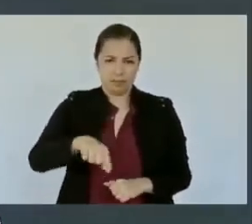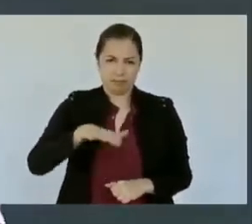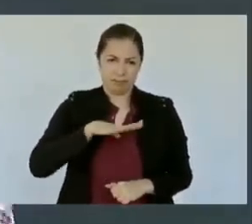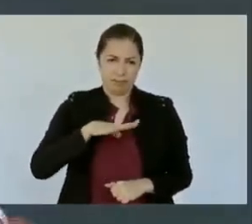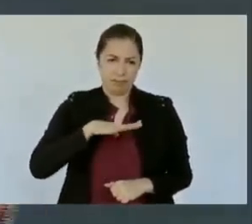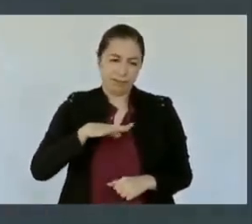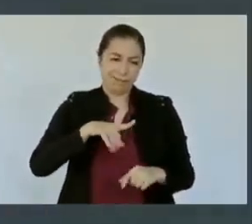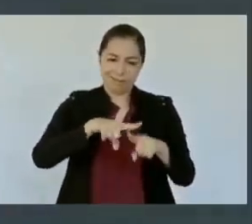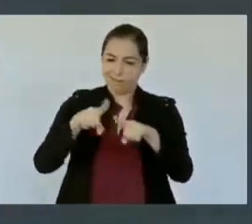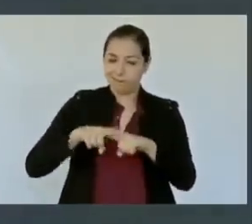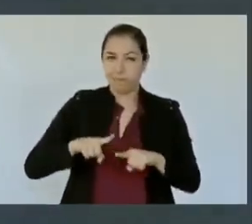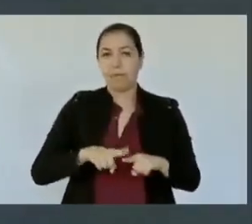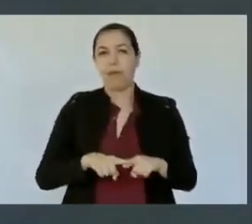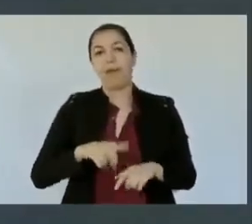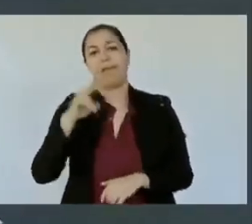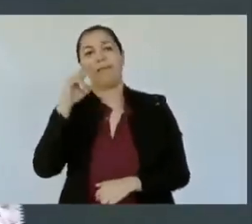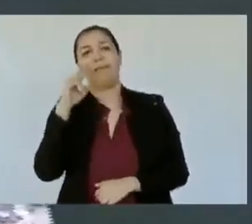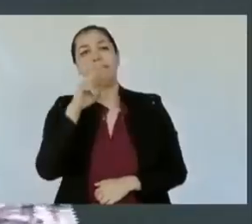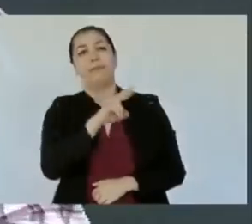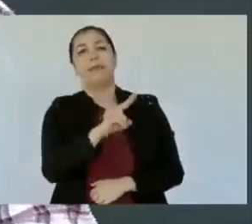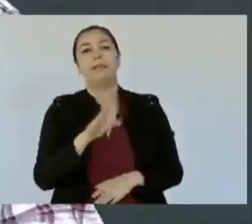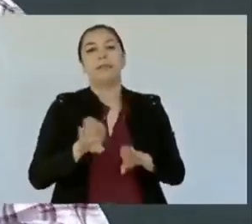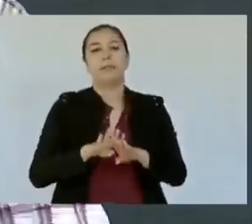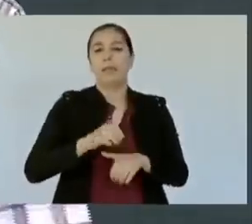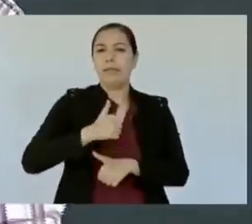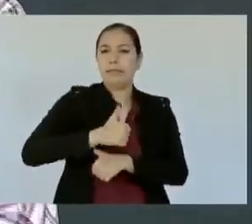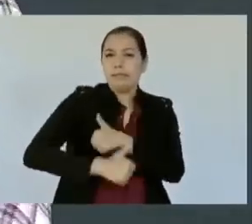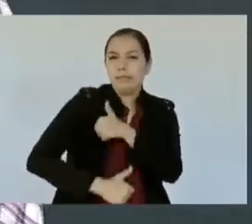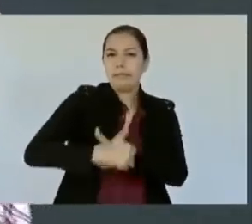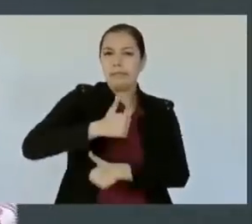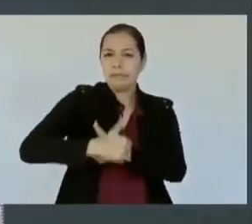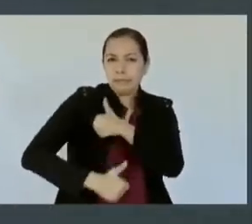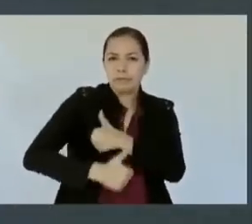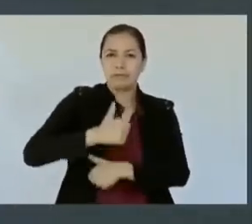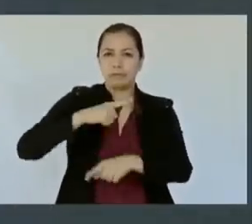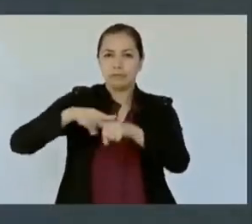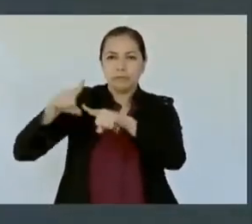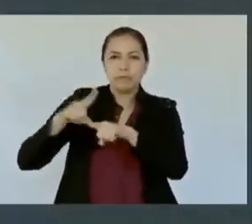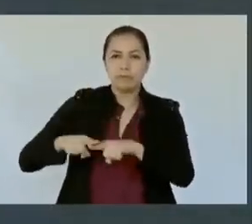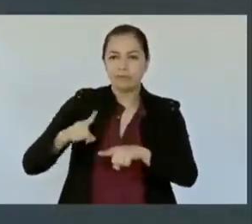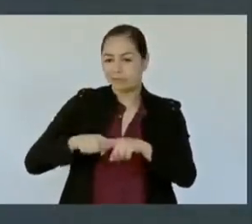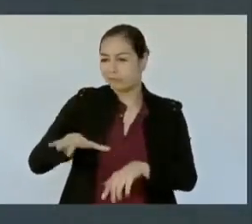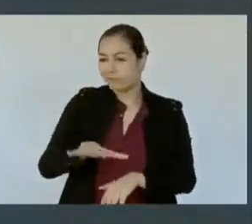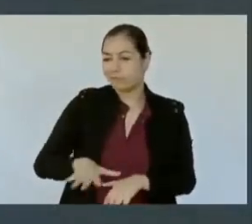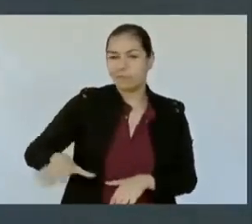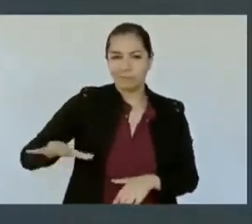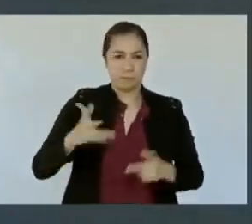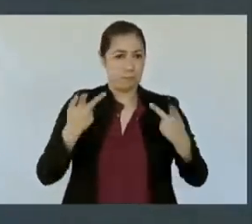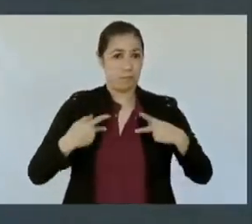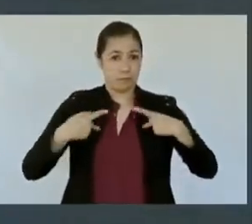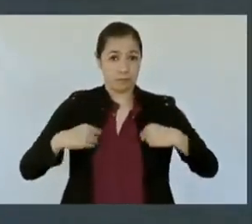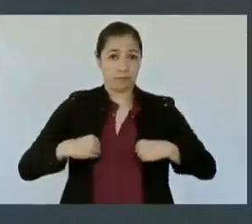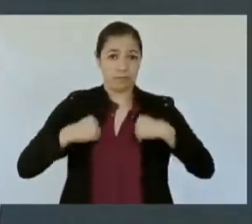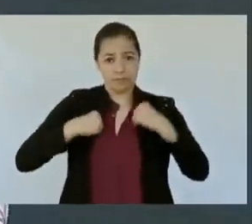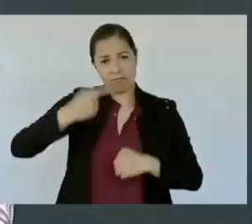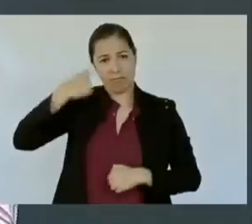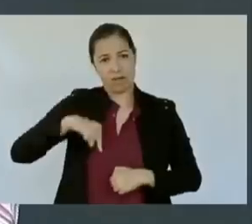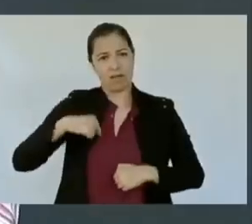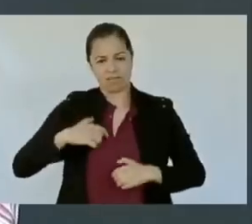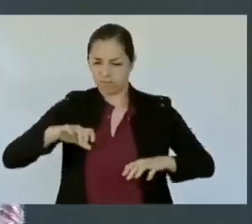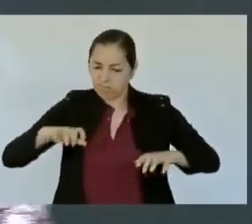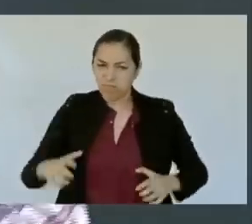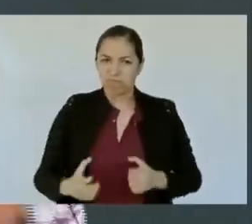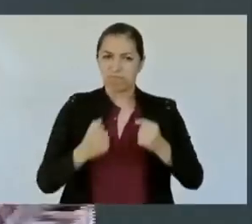un mejor ejemplo de lucha de un puñado de habitantes para sacar adelante su